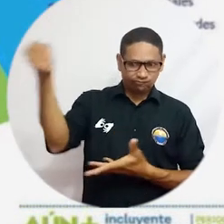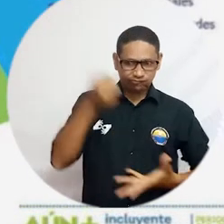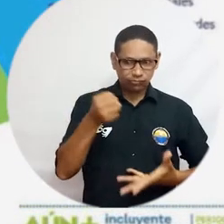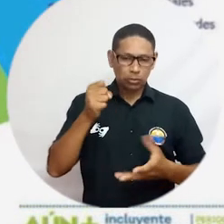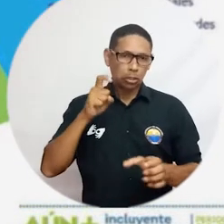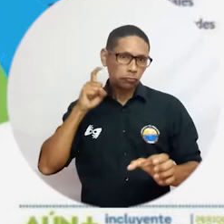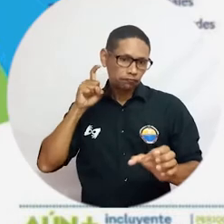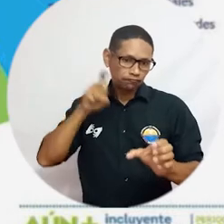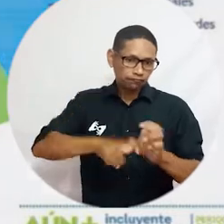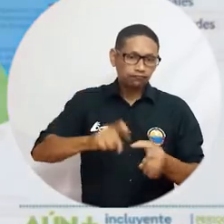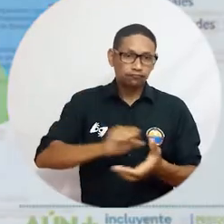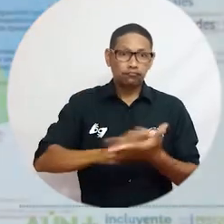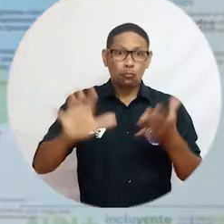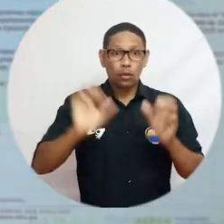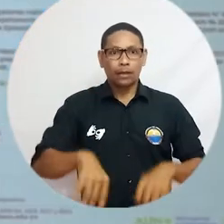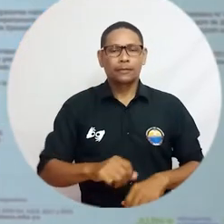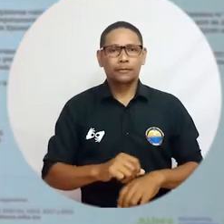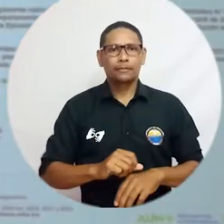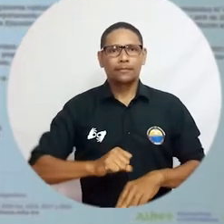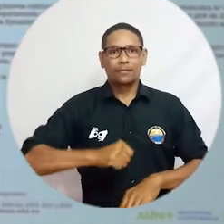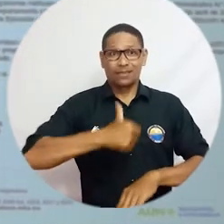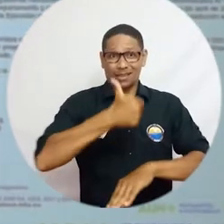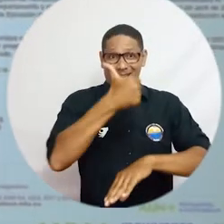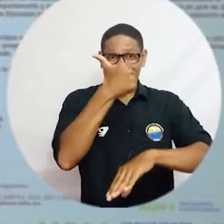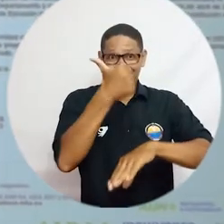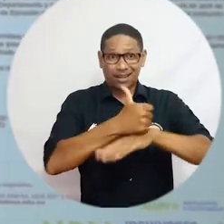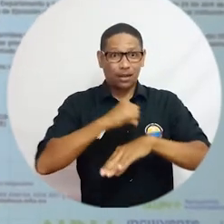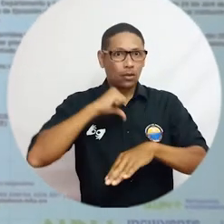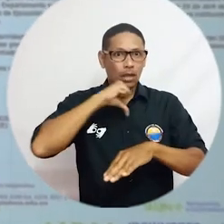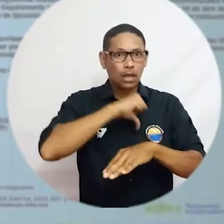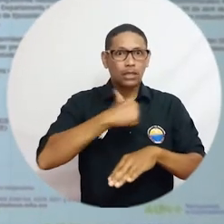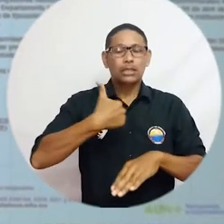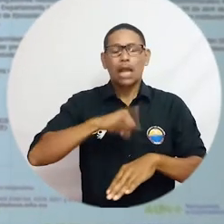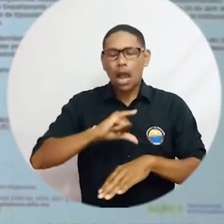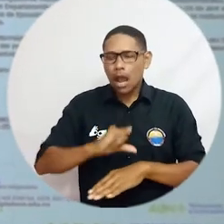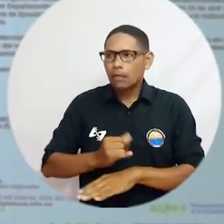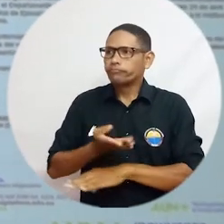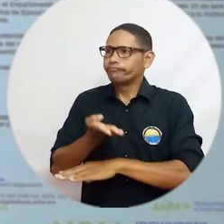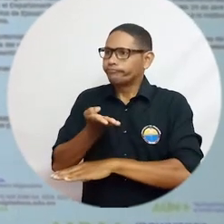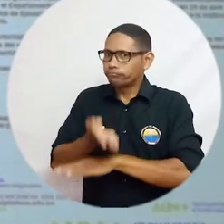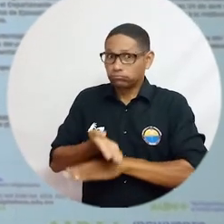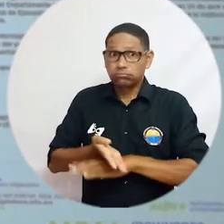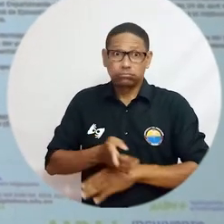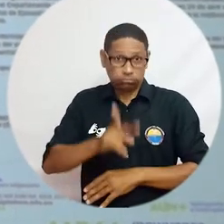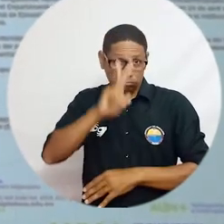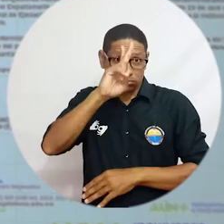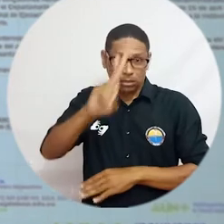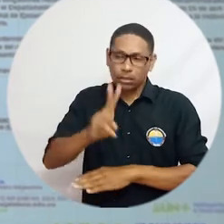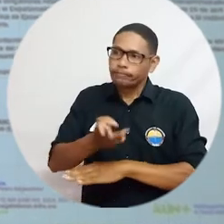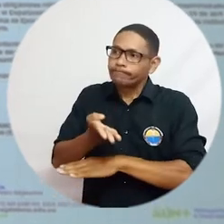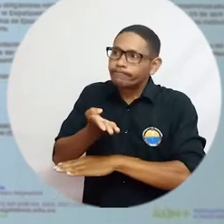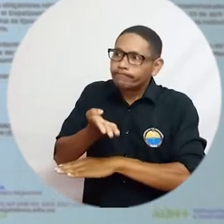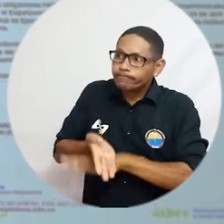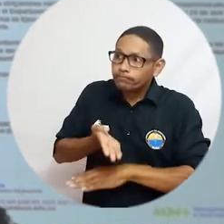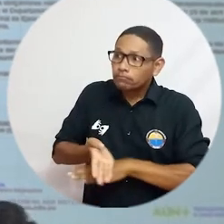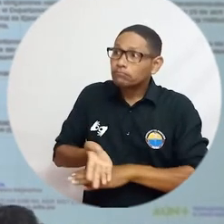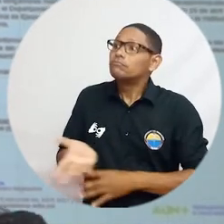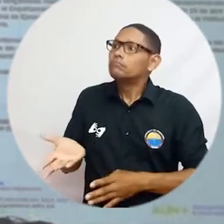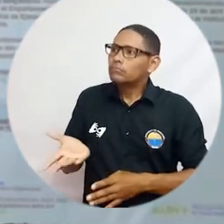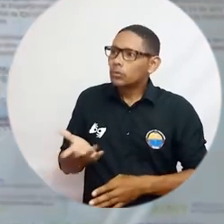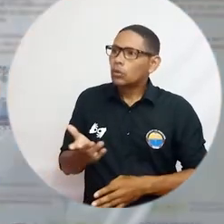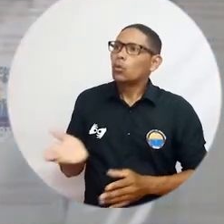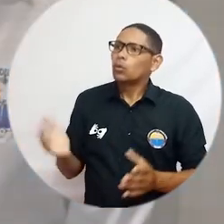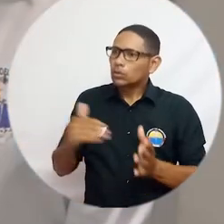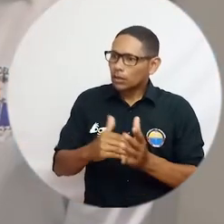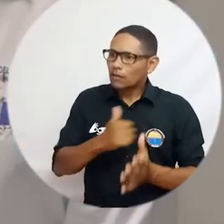gratuidad total de la matrícula. El señor rector de la Universidad le ha hecho una petición muy respetuosa al Gobernador de